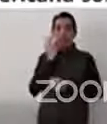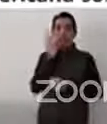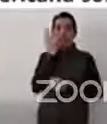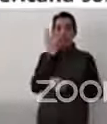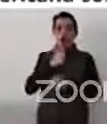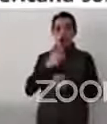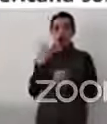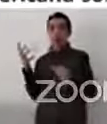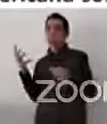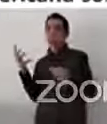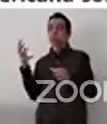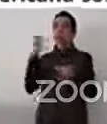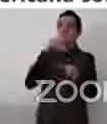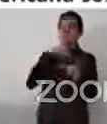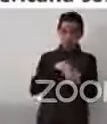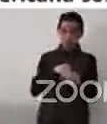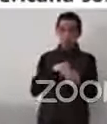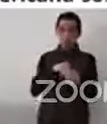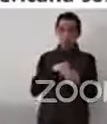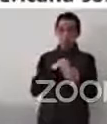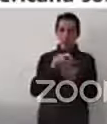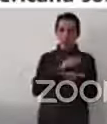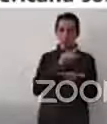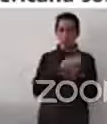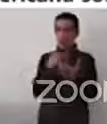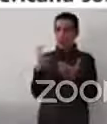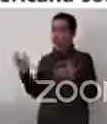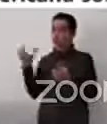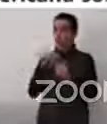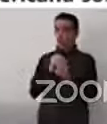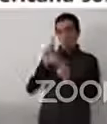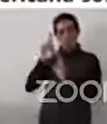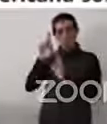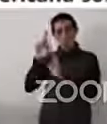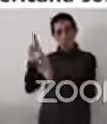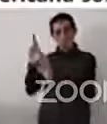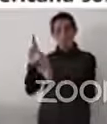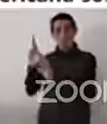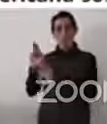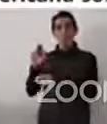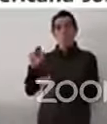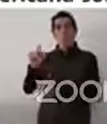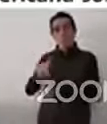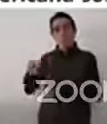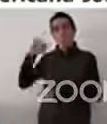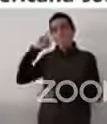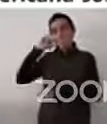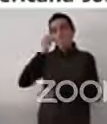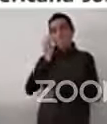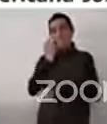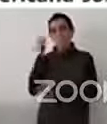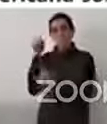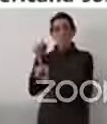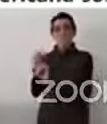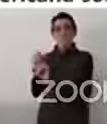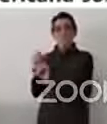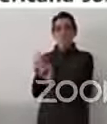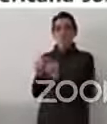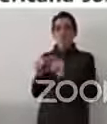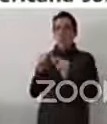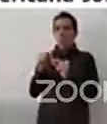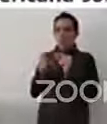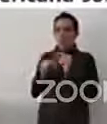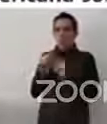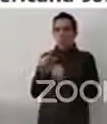Hicieron una estrategia de incidencia, que eso es importante también tenerlo en cuenta, para poder, poco a poco, ser incluidos en la